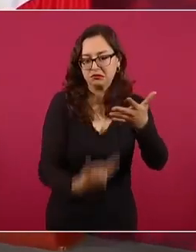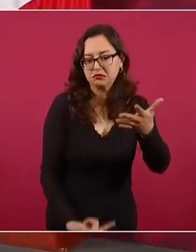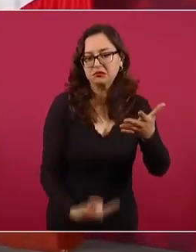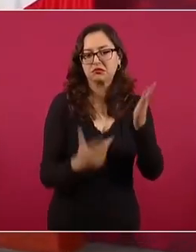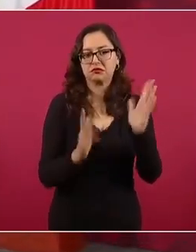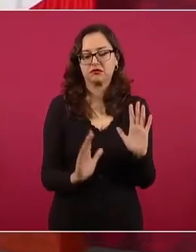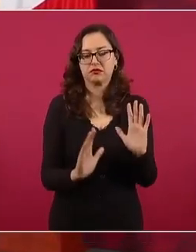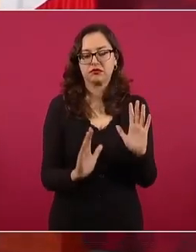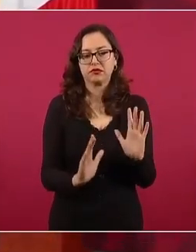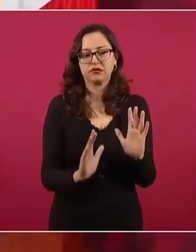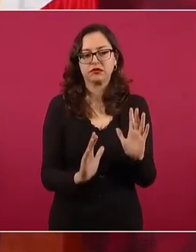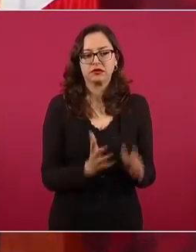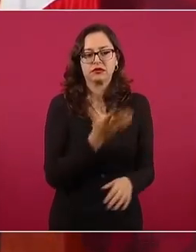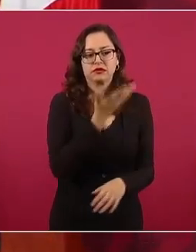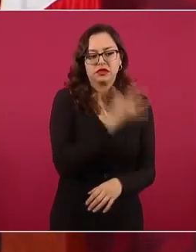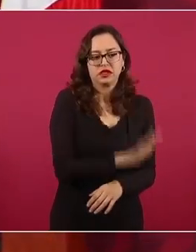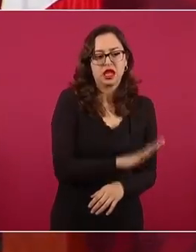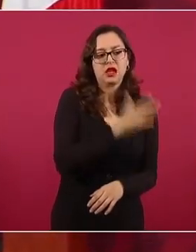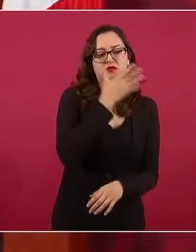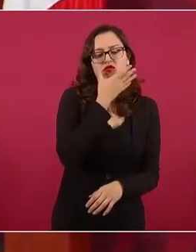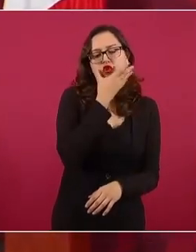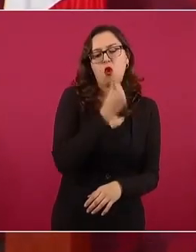mitad hombres y mitad mujeres,